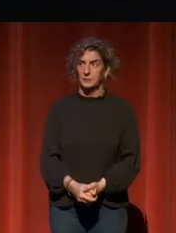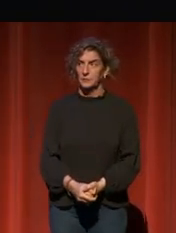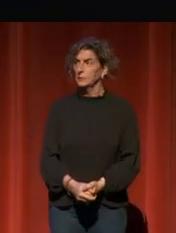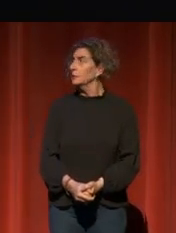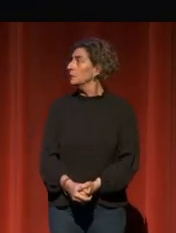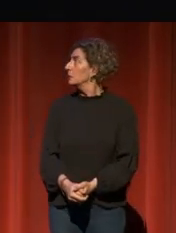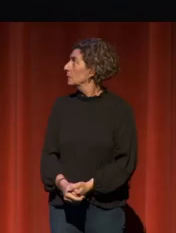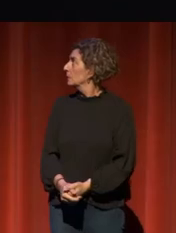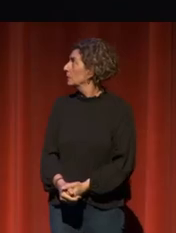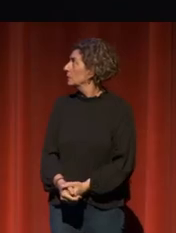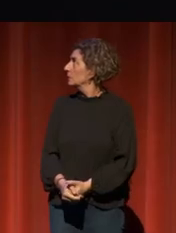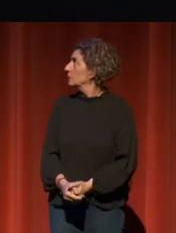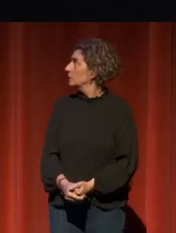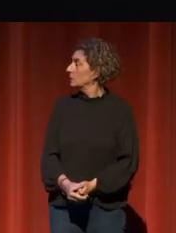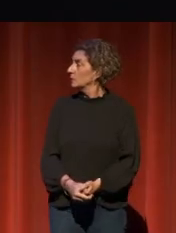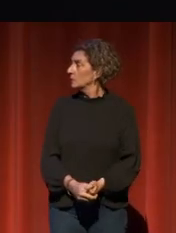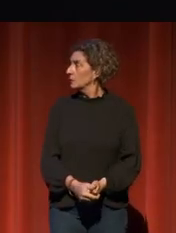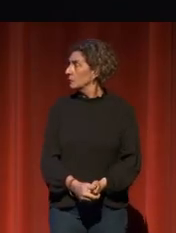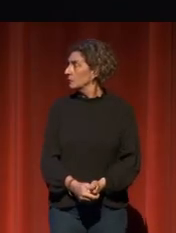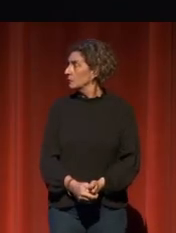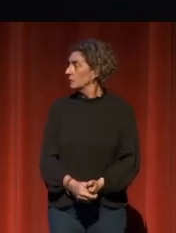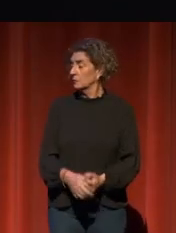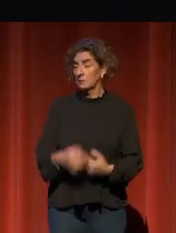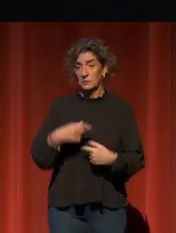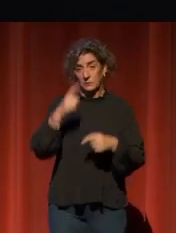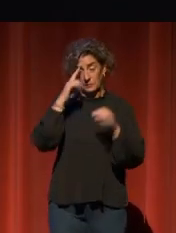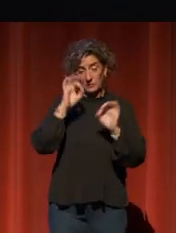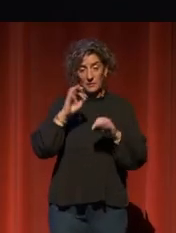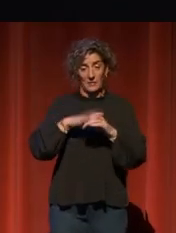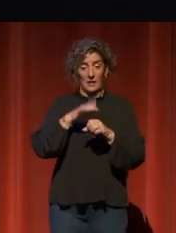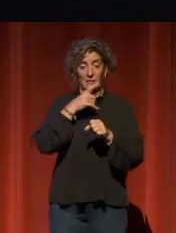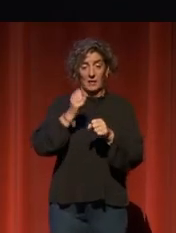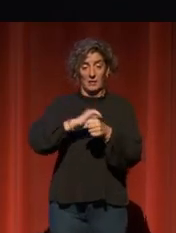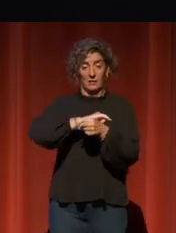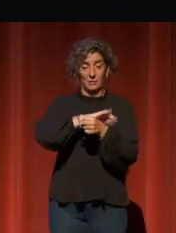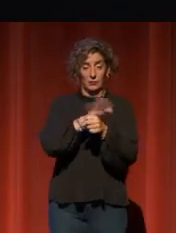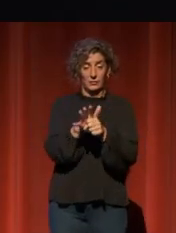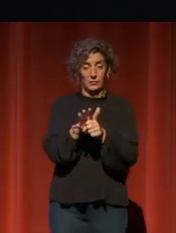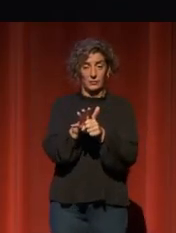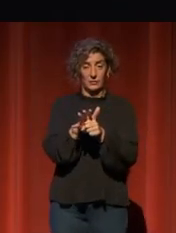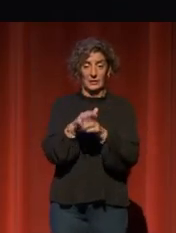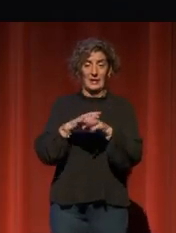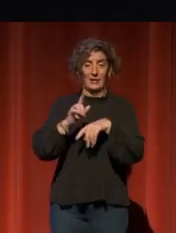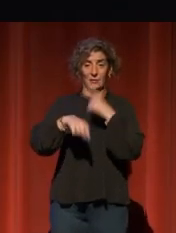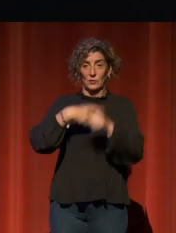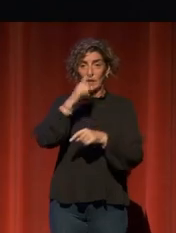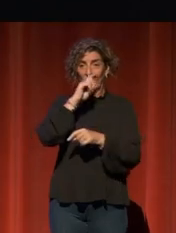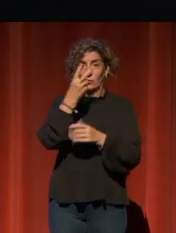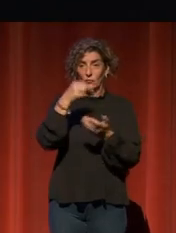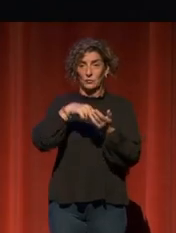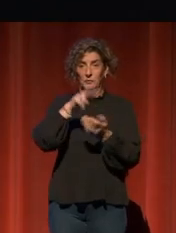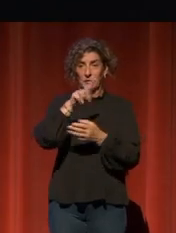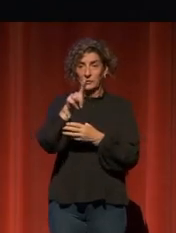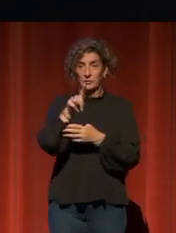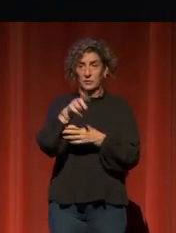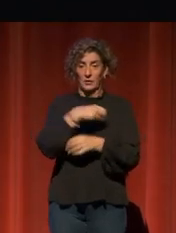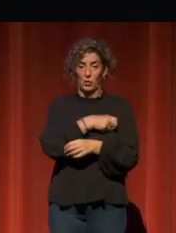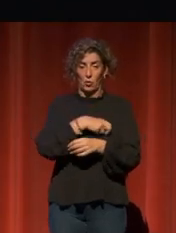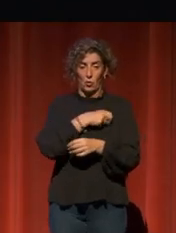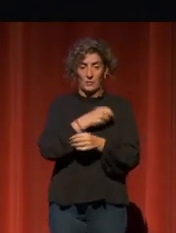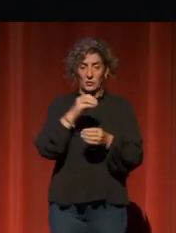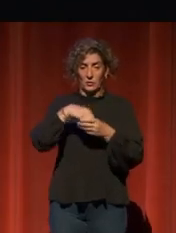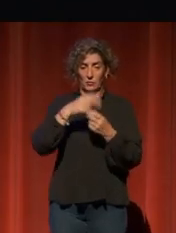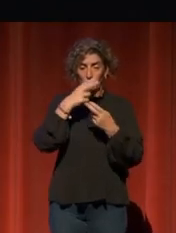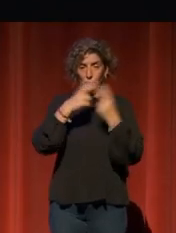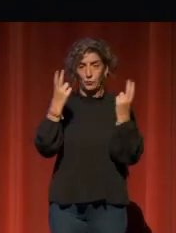En concreto, tras la pandemia, en 2021, en la Comisión publicamos